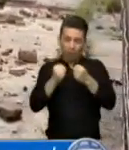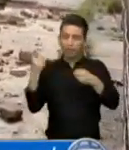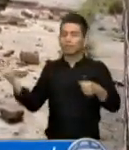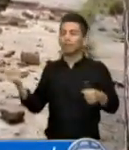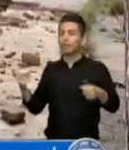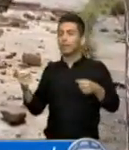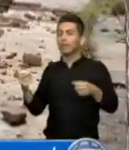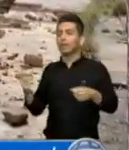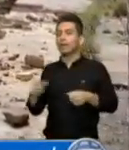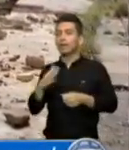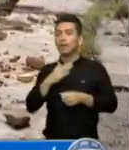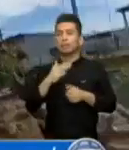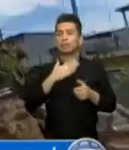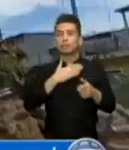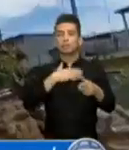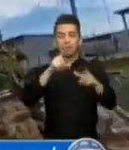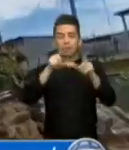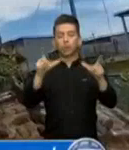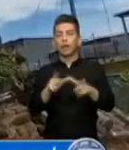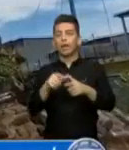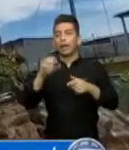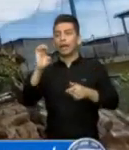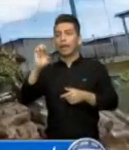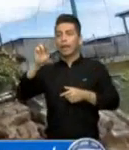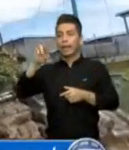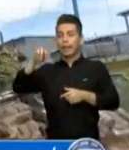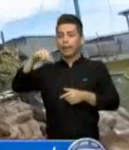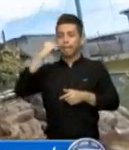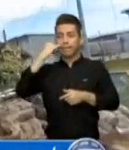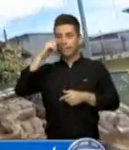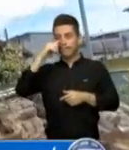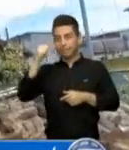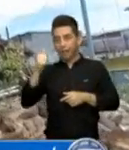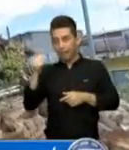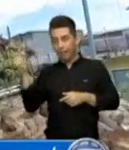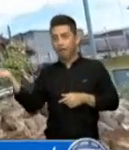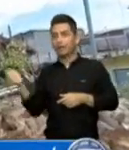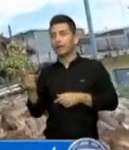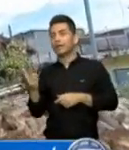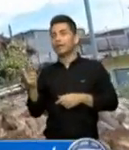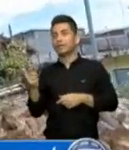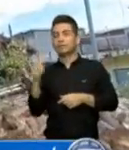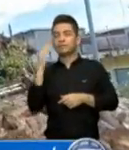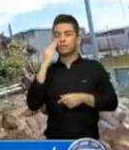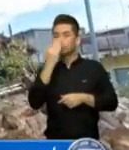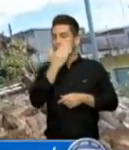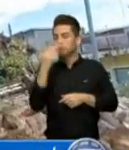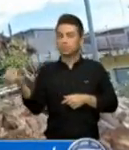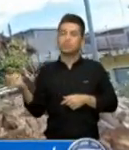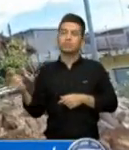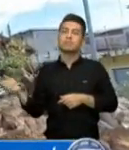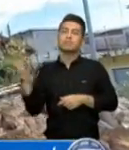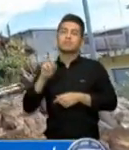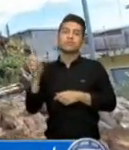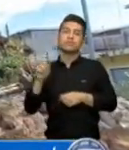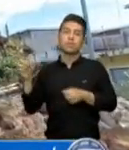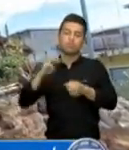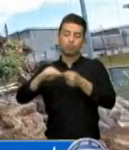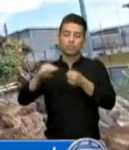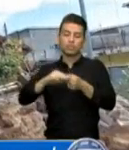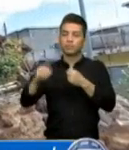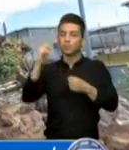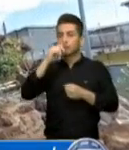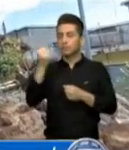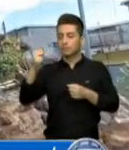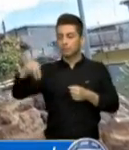ermita de Santa Lucía se desplomó. Este recinto se ubica en el cantón Paoj, municipio de San Sebastián Retaluleu.